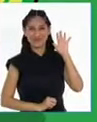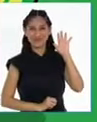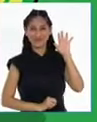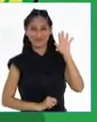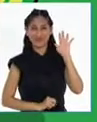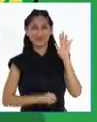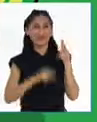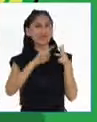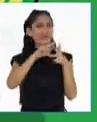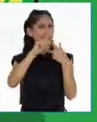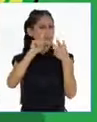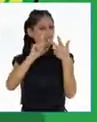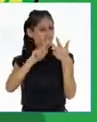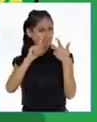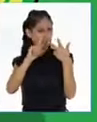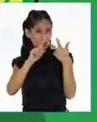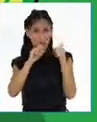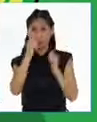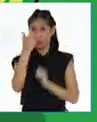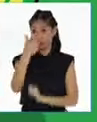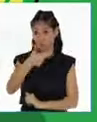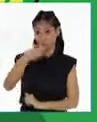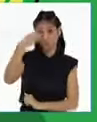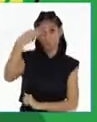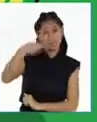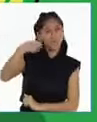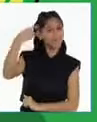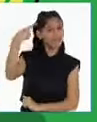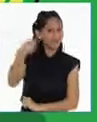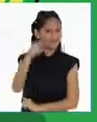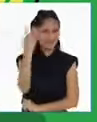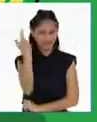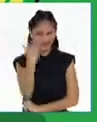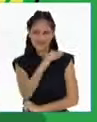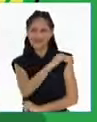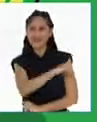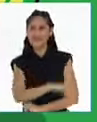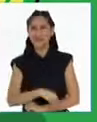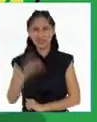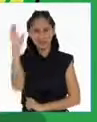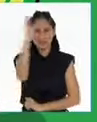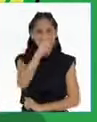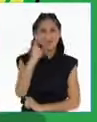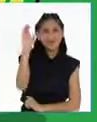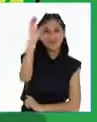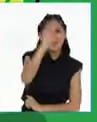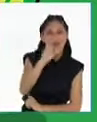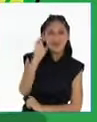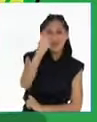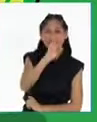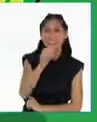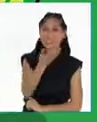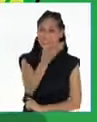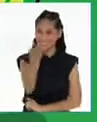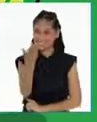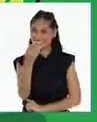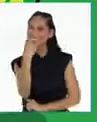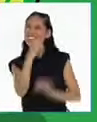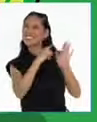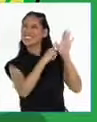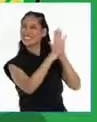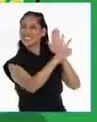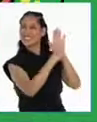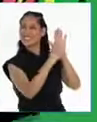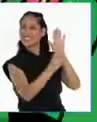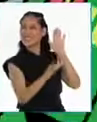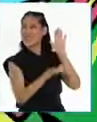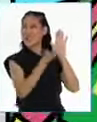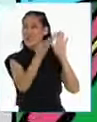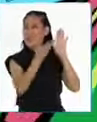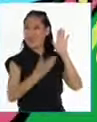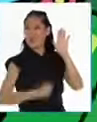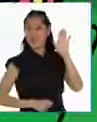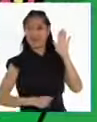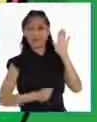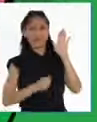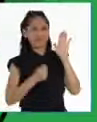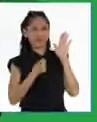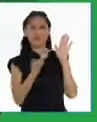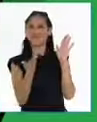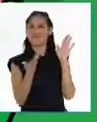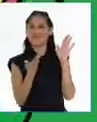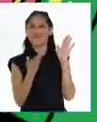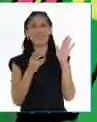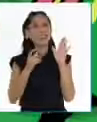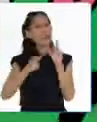¡Tres, dos, uno! ¡Listo! ¡A buscar! ¡Confío en ustedes! ¡Hay muchas cosas!